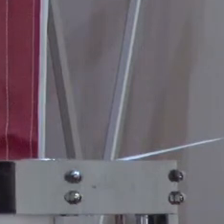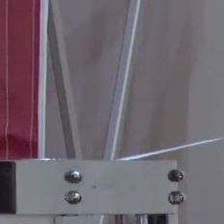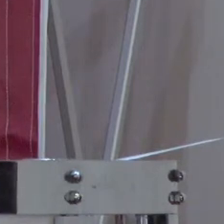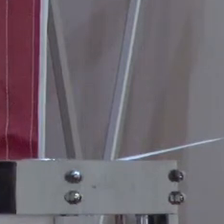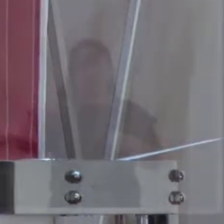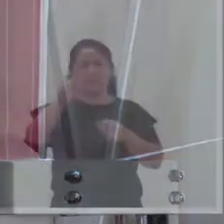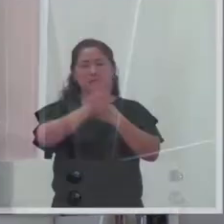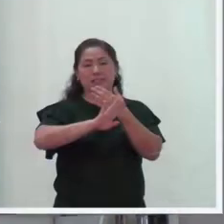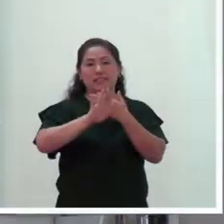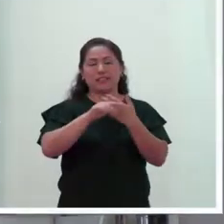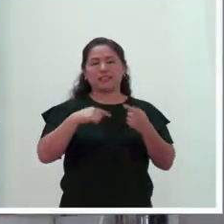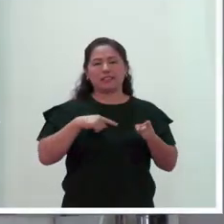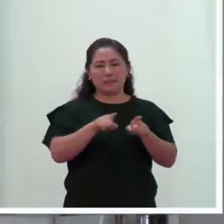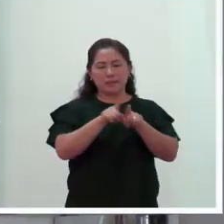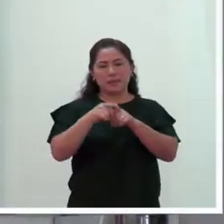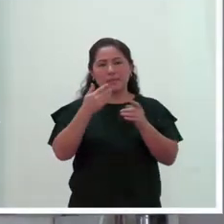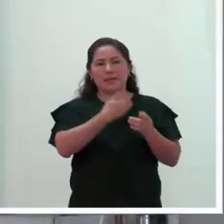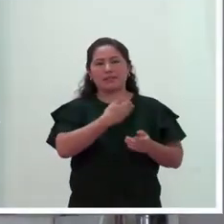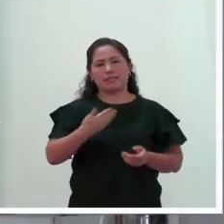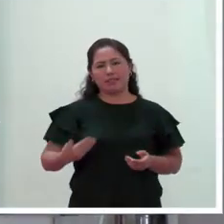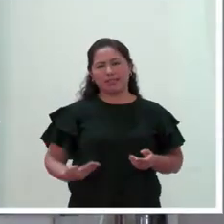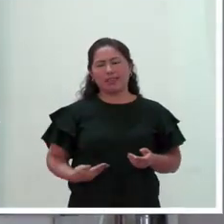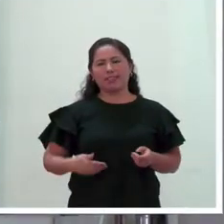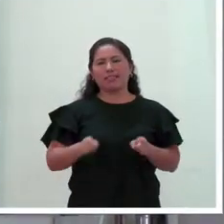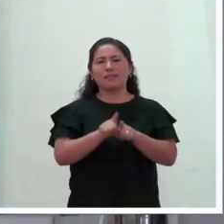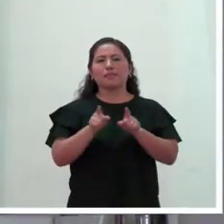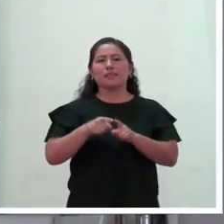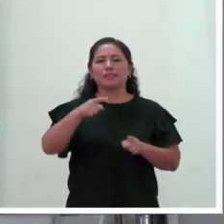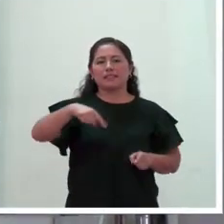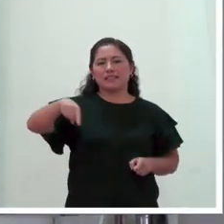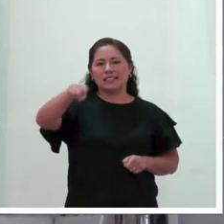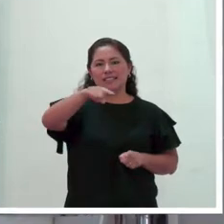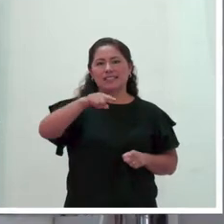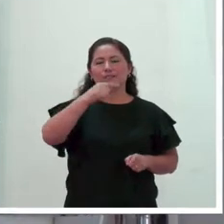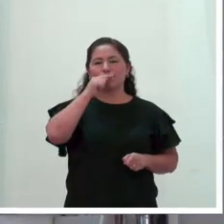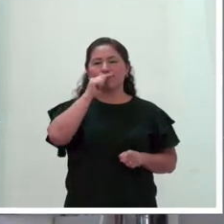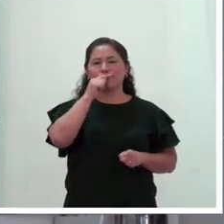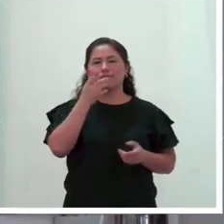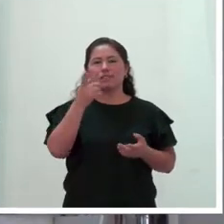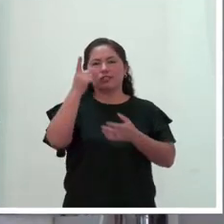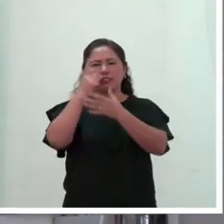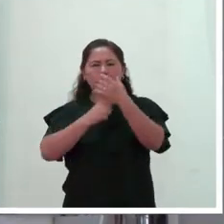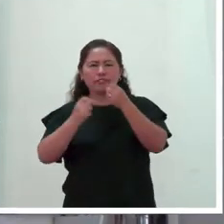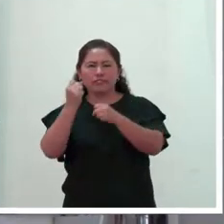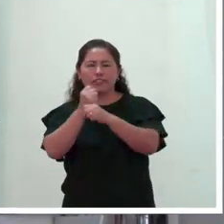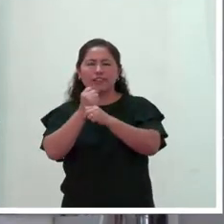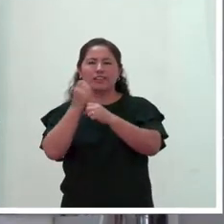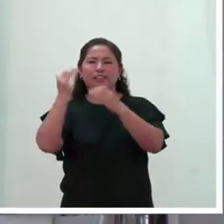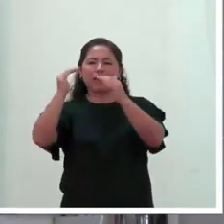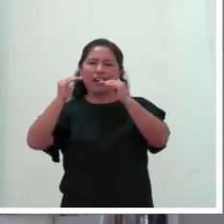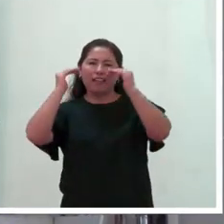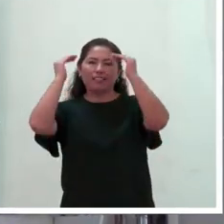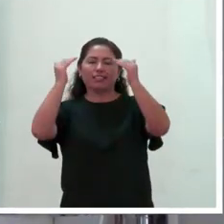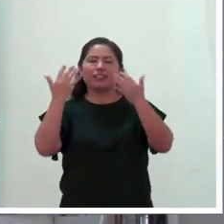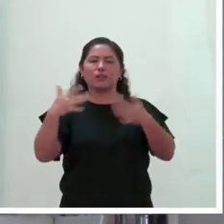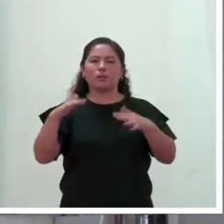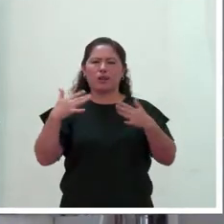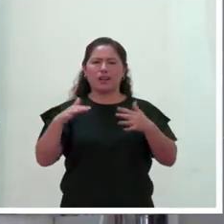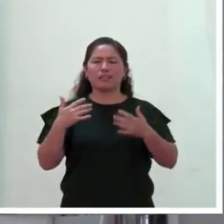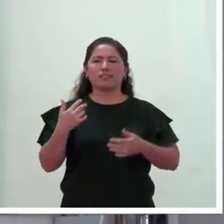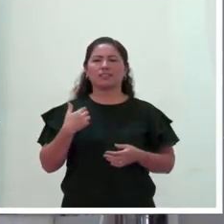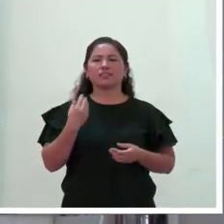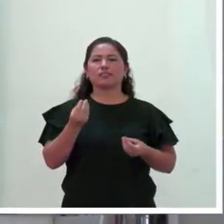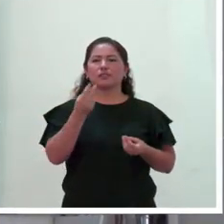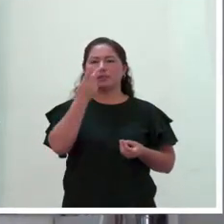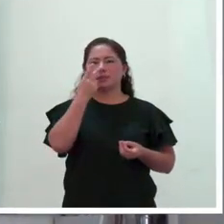nuestra presidenta y aquellas mujeres que ahorita vienen liderando puestos de confianza de alta gama, como